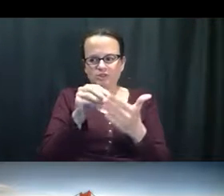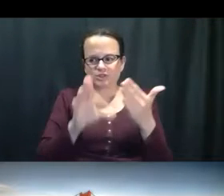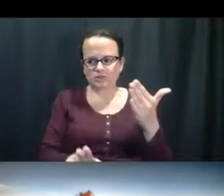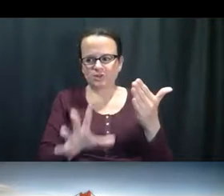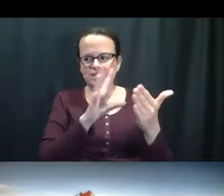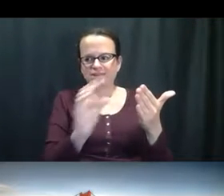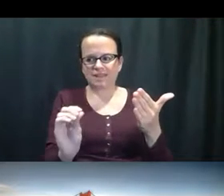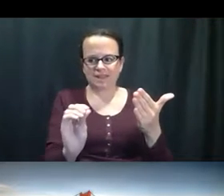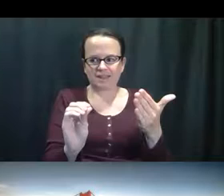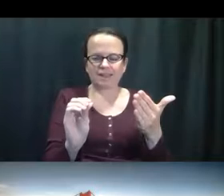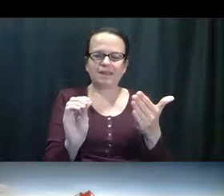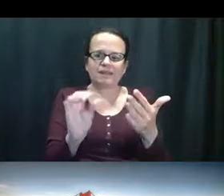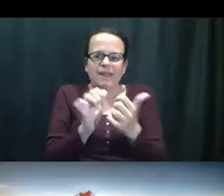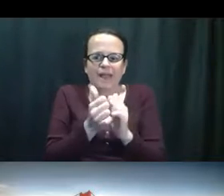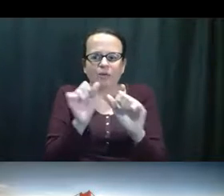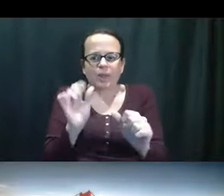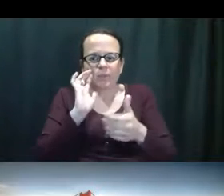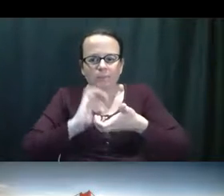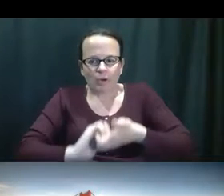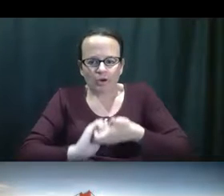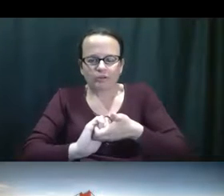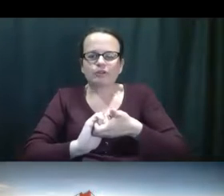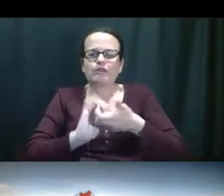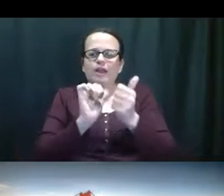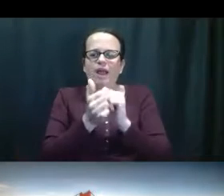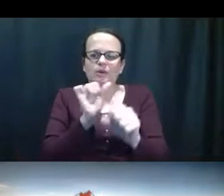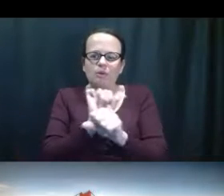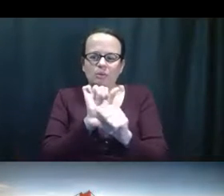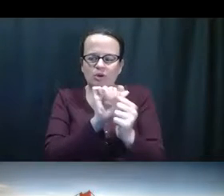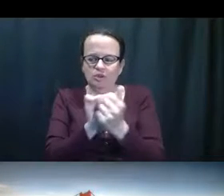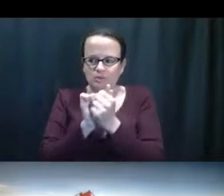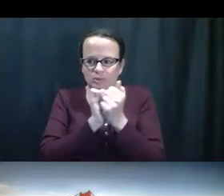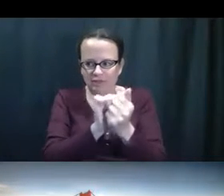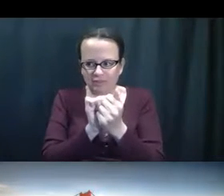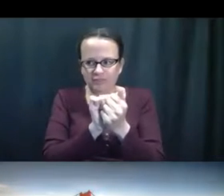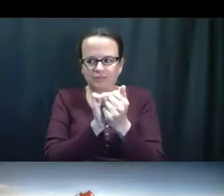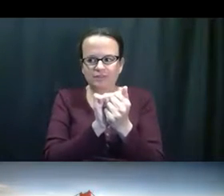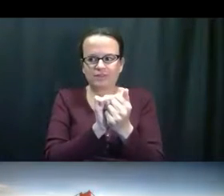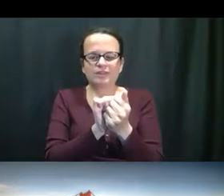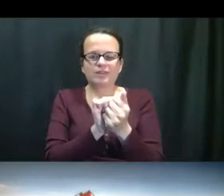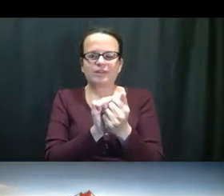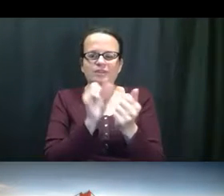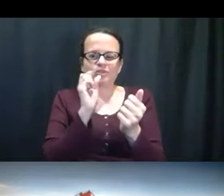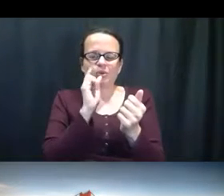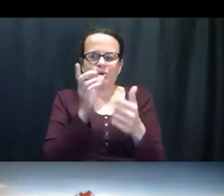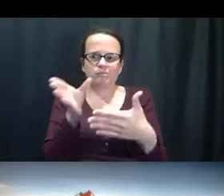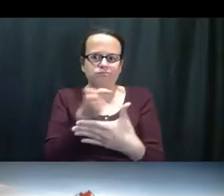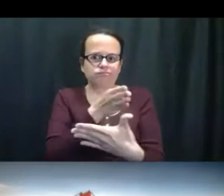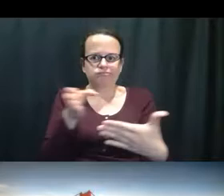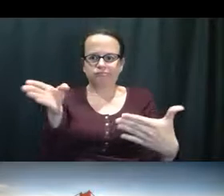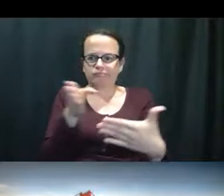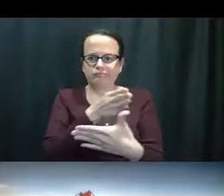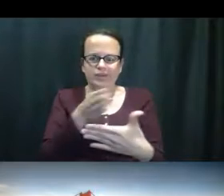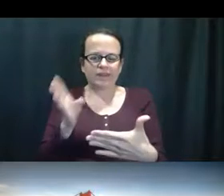de Trabajadores Sociales para para determinar